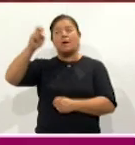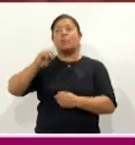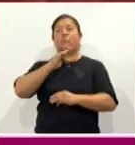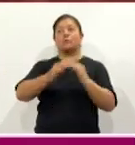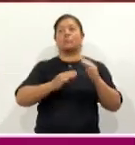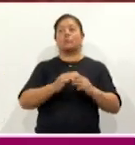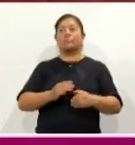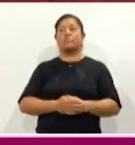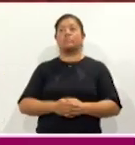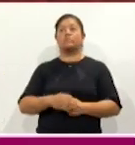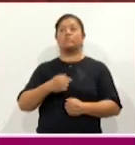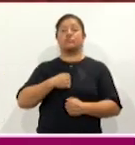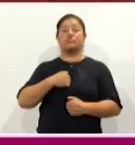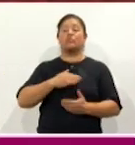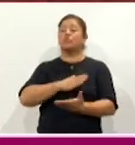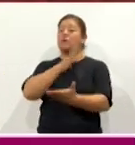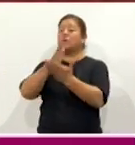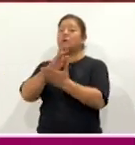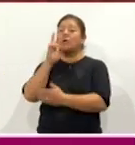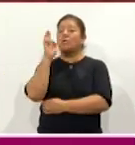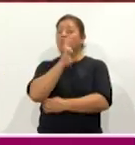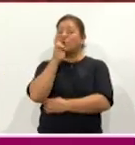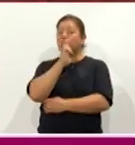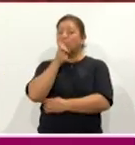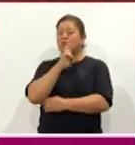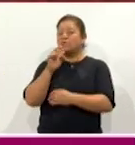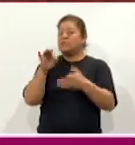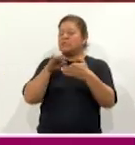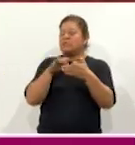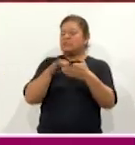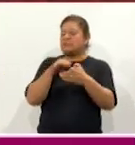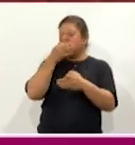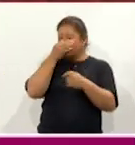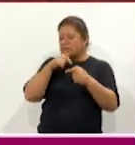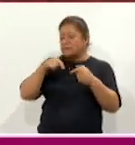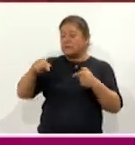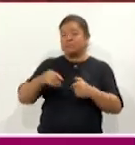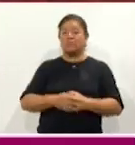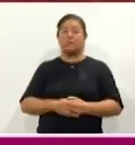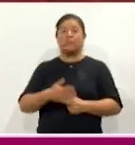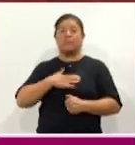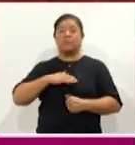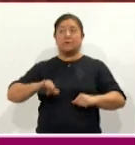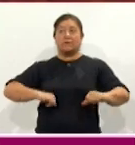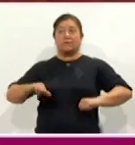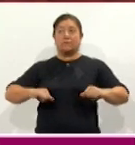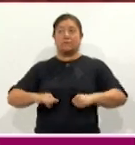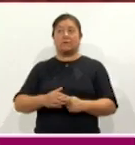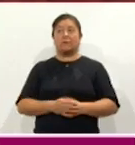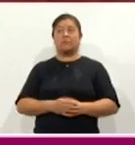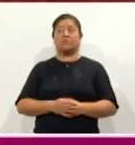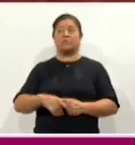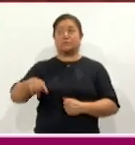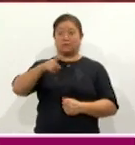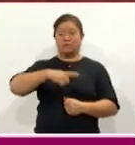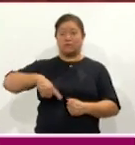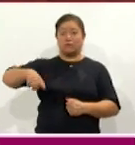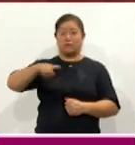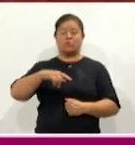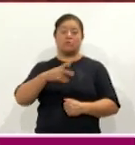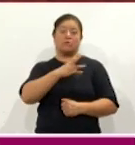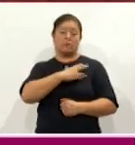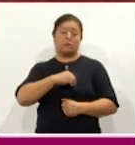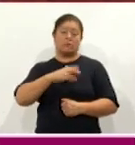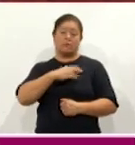voy a ir a Latvia, un país situado cerca de Rusia. Mis actividades que voy a hacer es reconstruir un orfanato abandonado